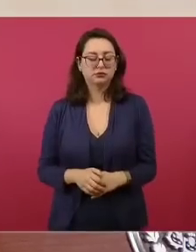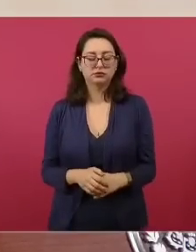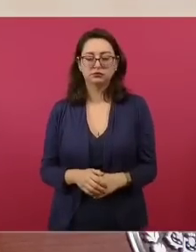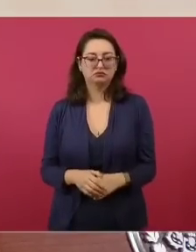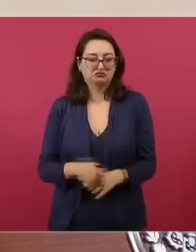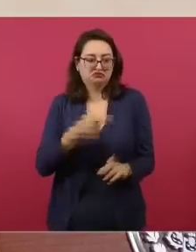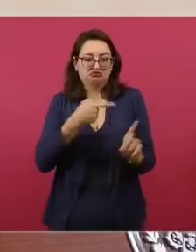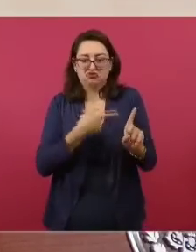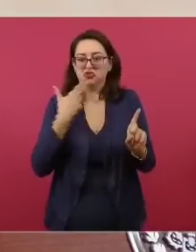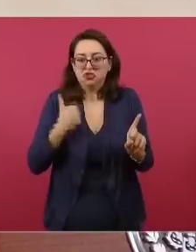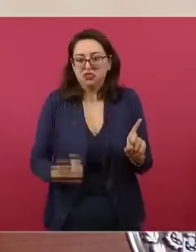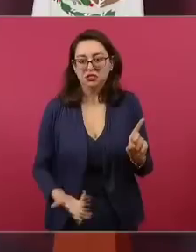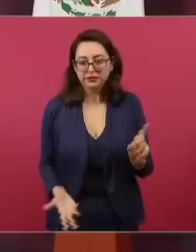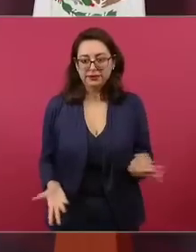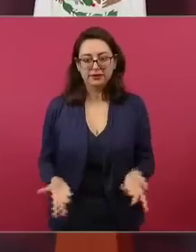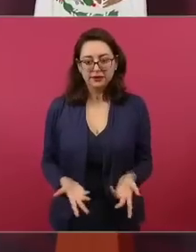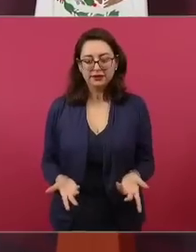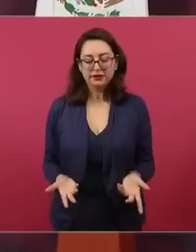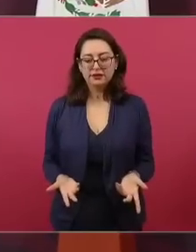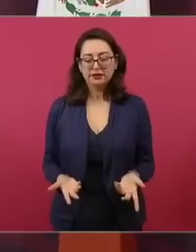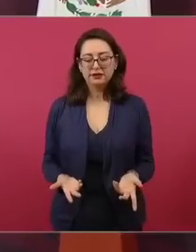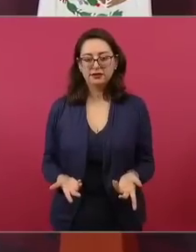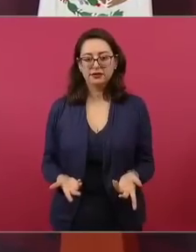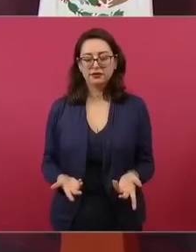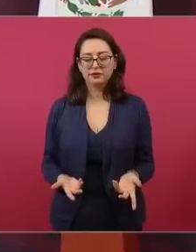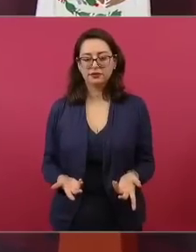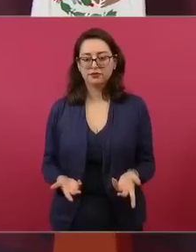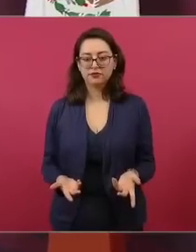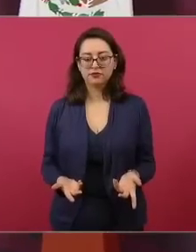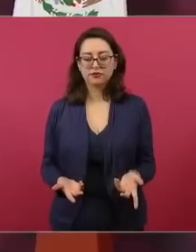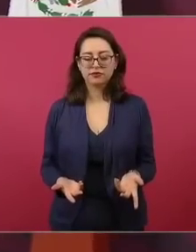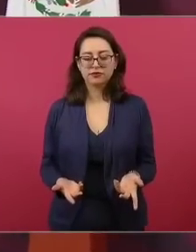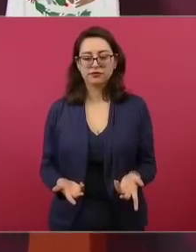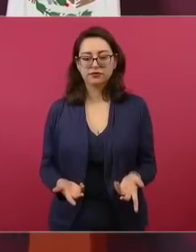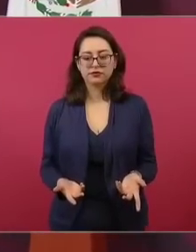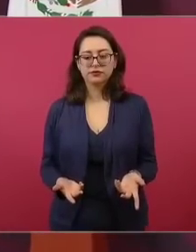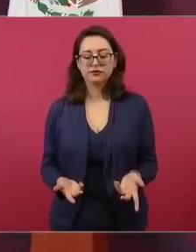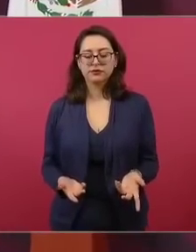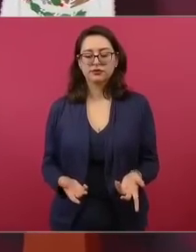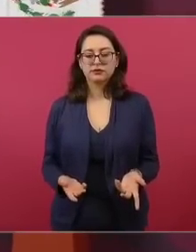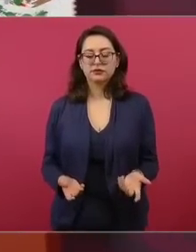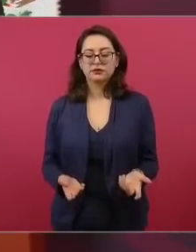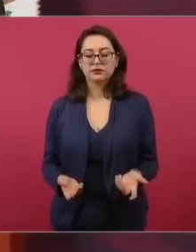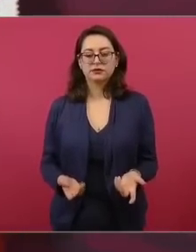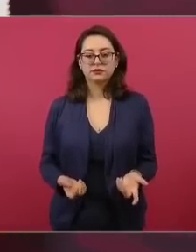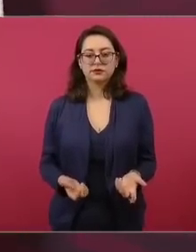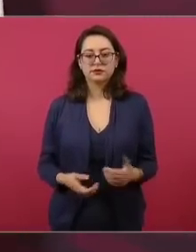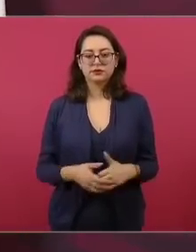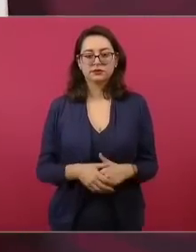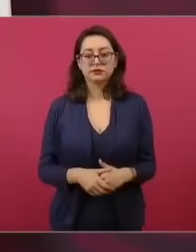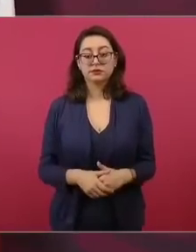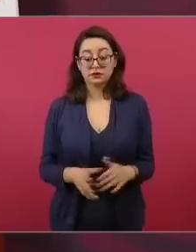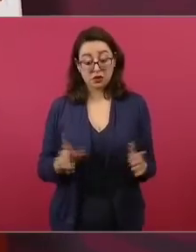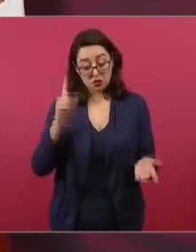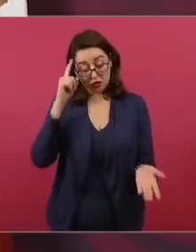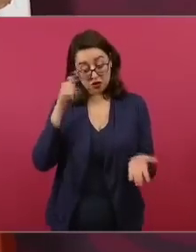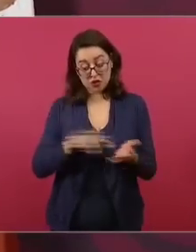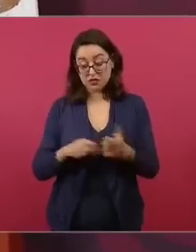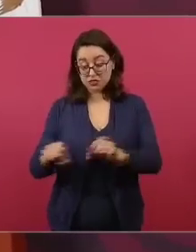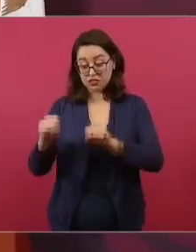ni en Chedraui,